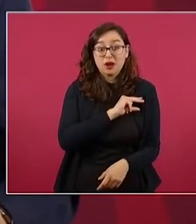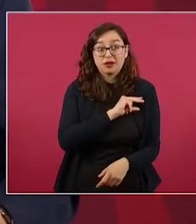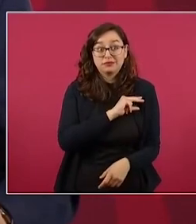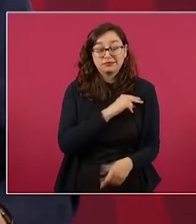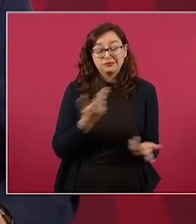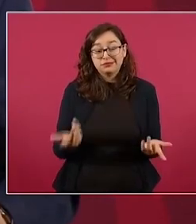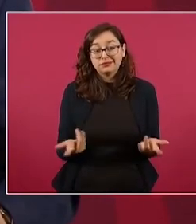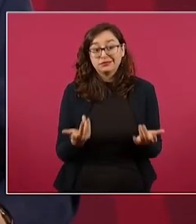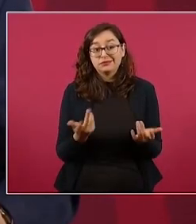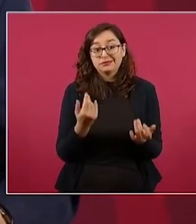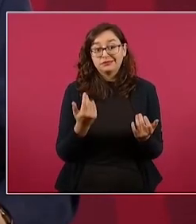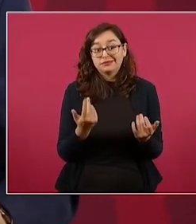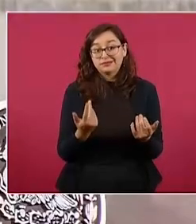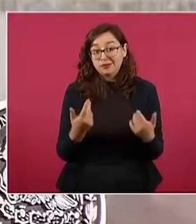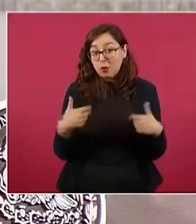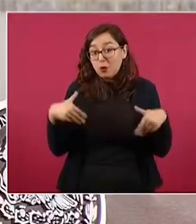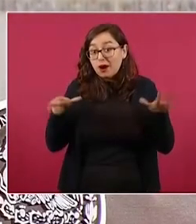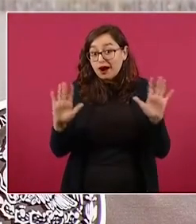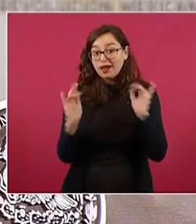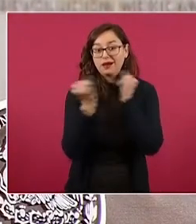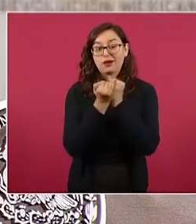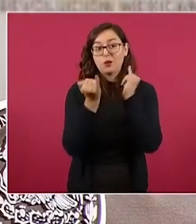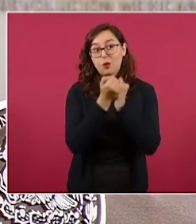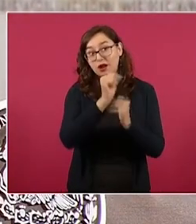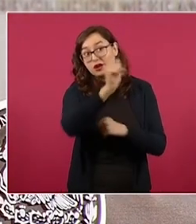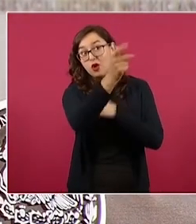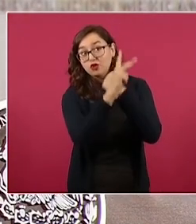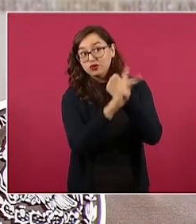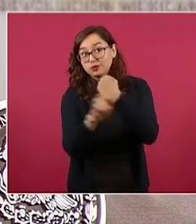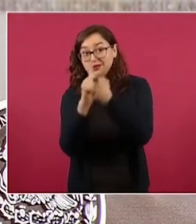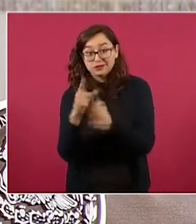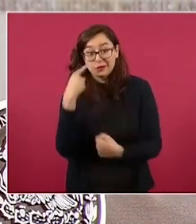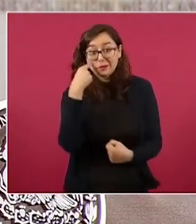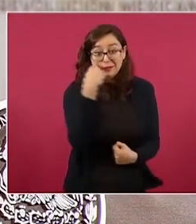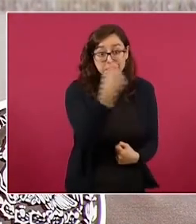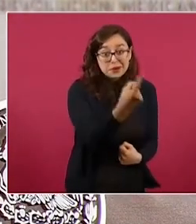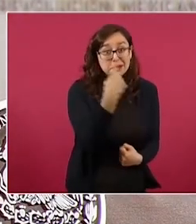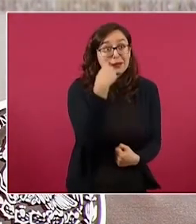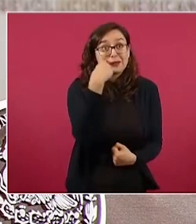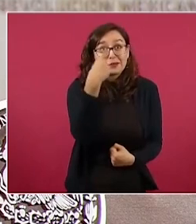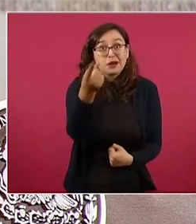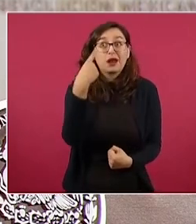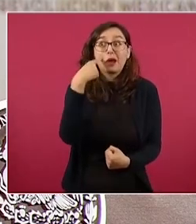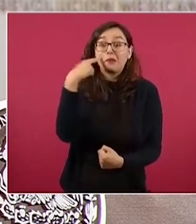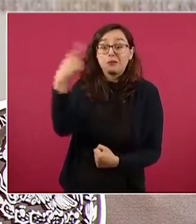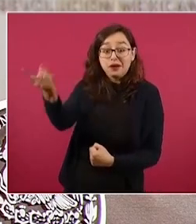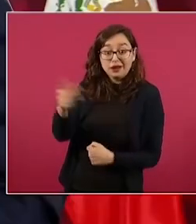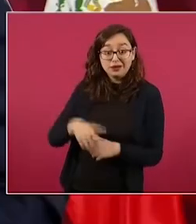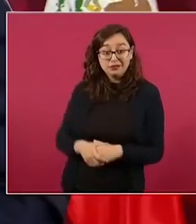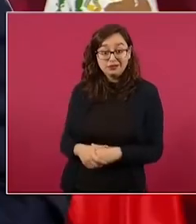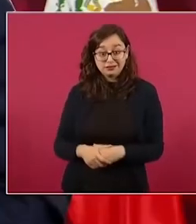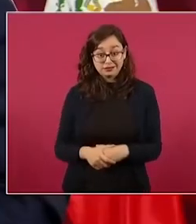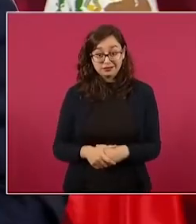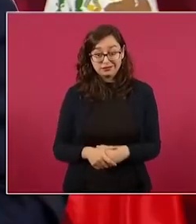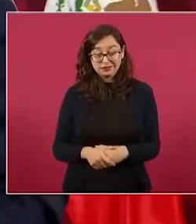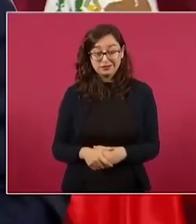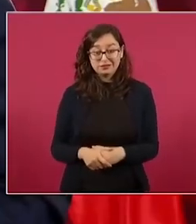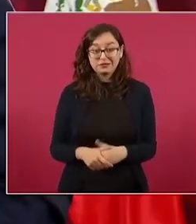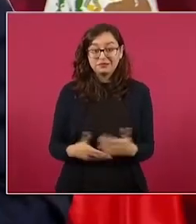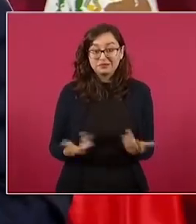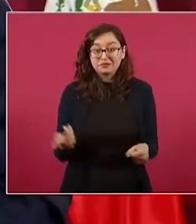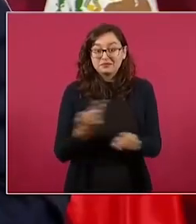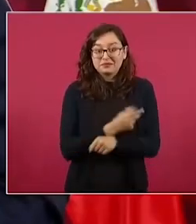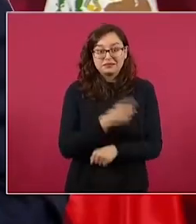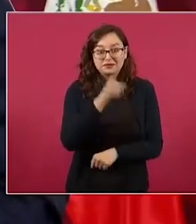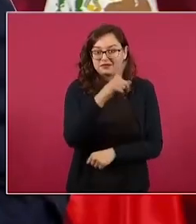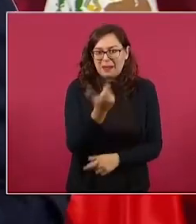que no hay control